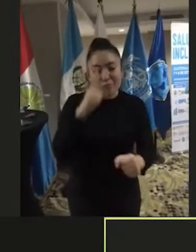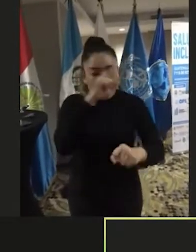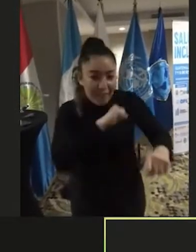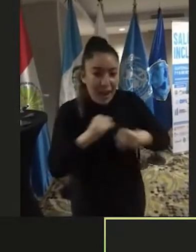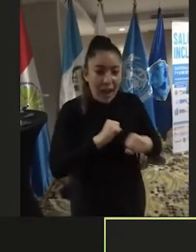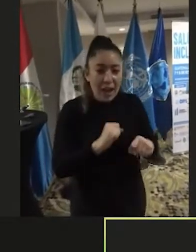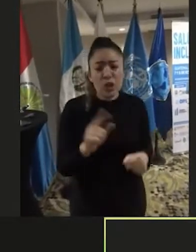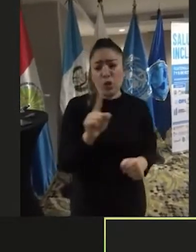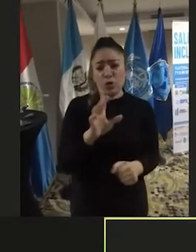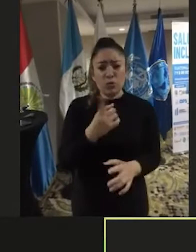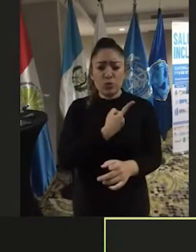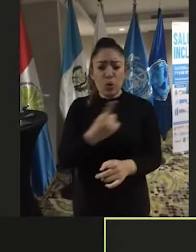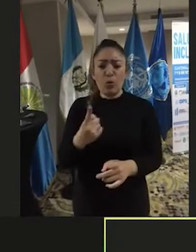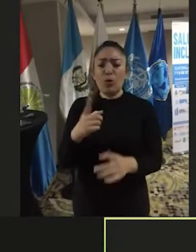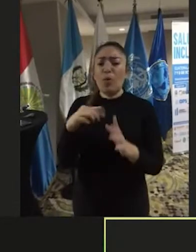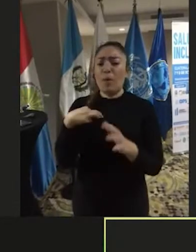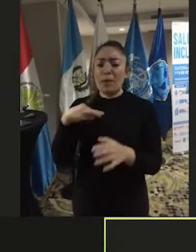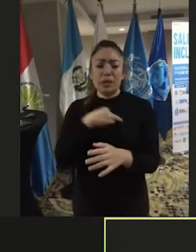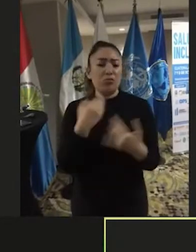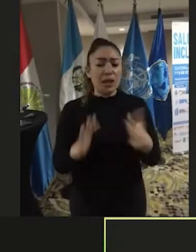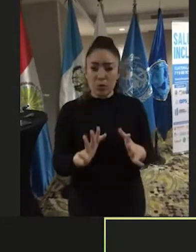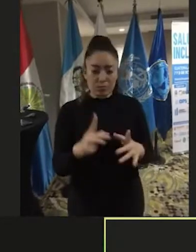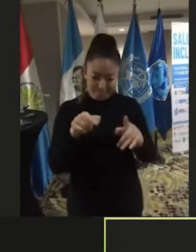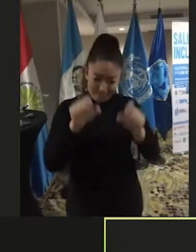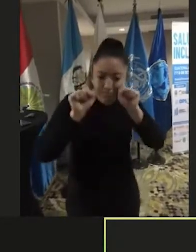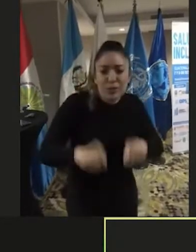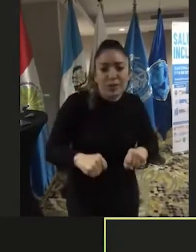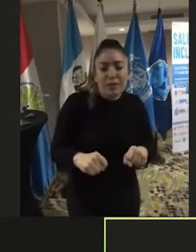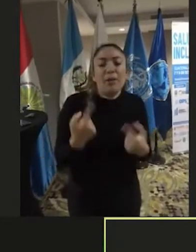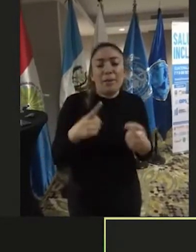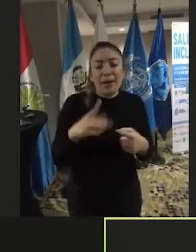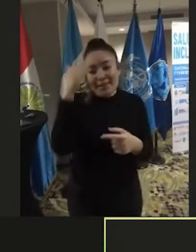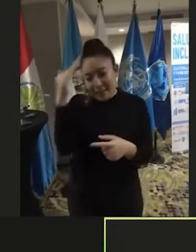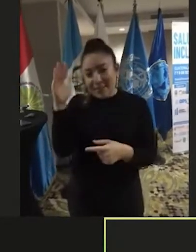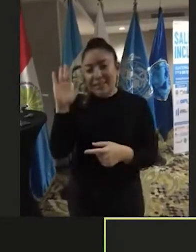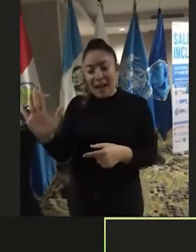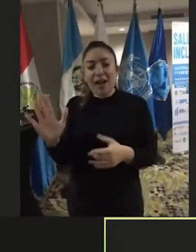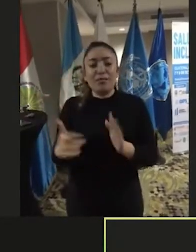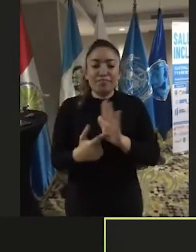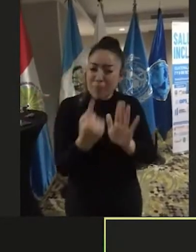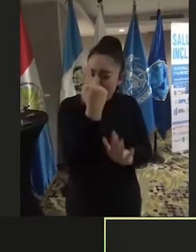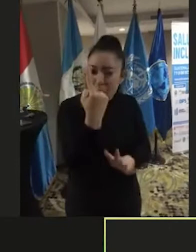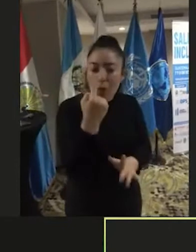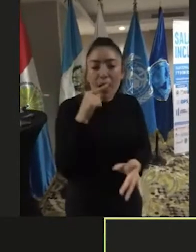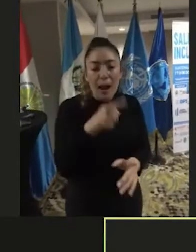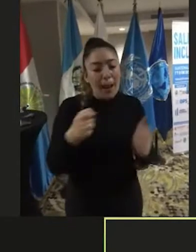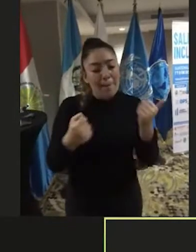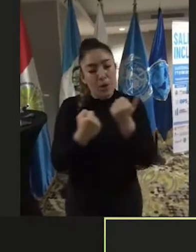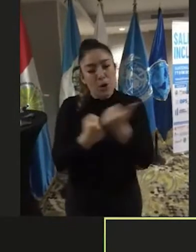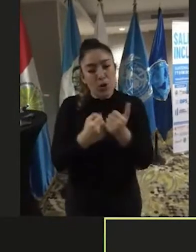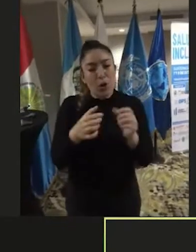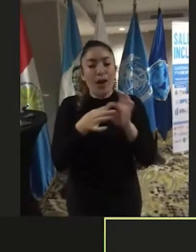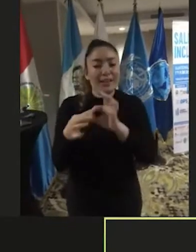solos como Ministerio. Esto ha sido posible gracias, en primer lugar, al apoyo de la Organización